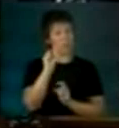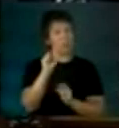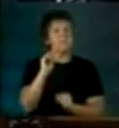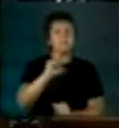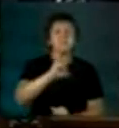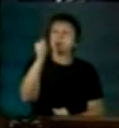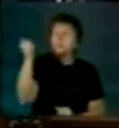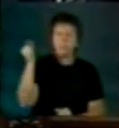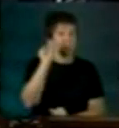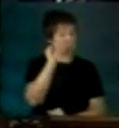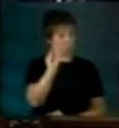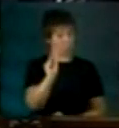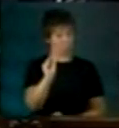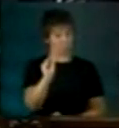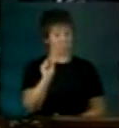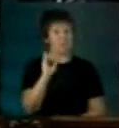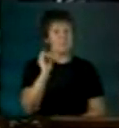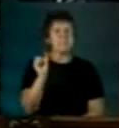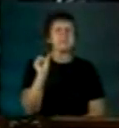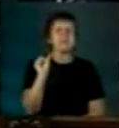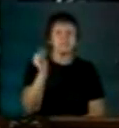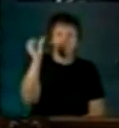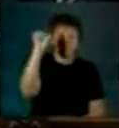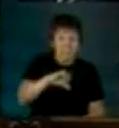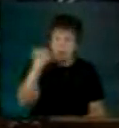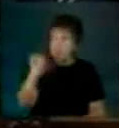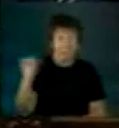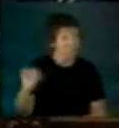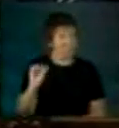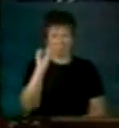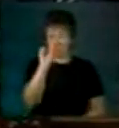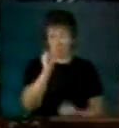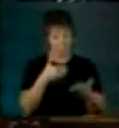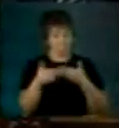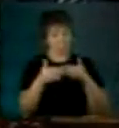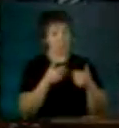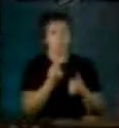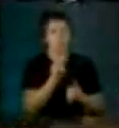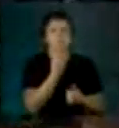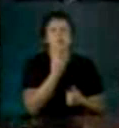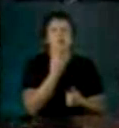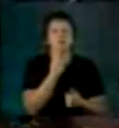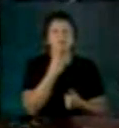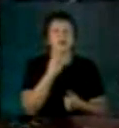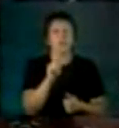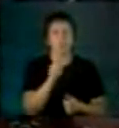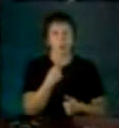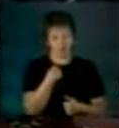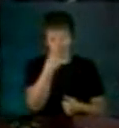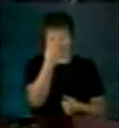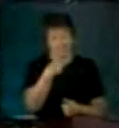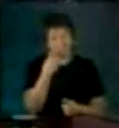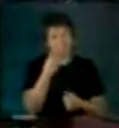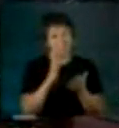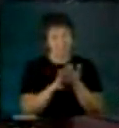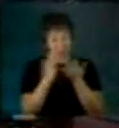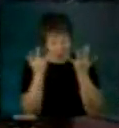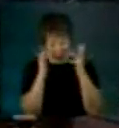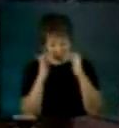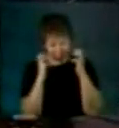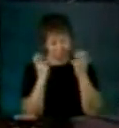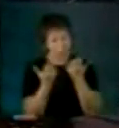y pocos villanos. Más bien tienen políticos que son honrados artesanos de la construcción.